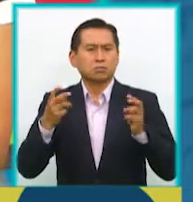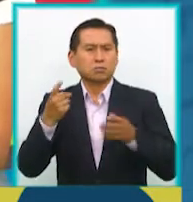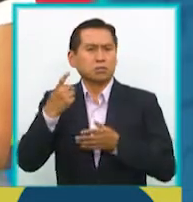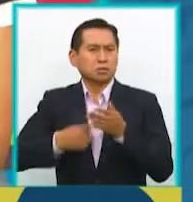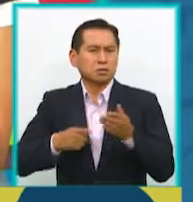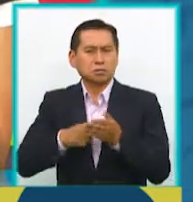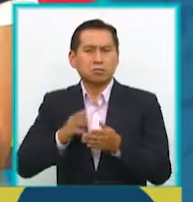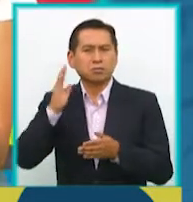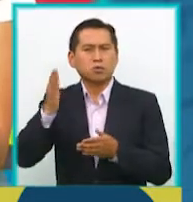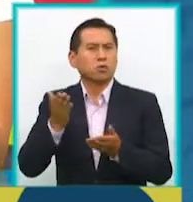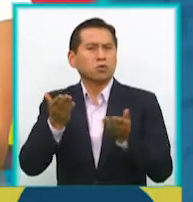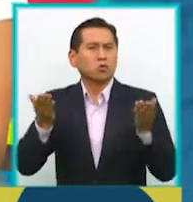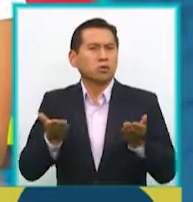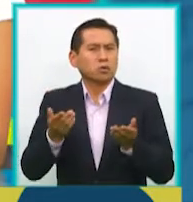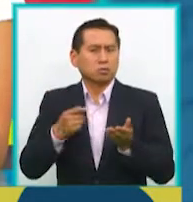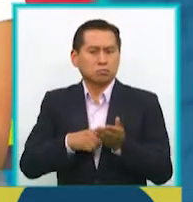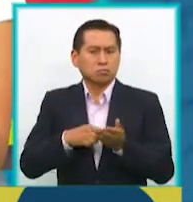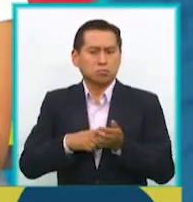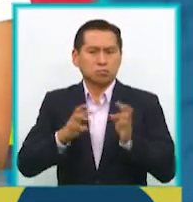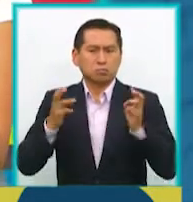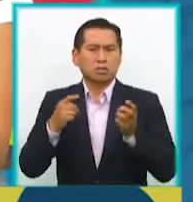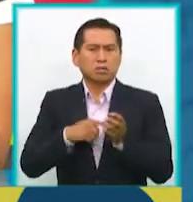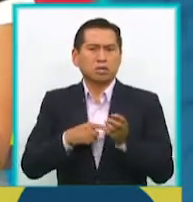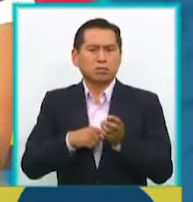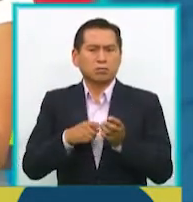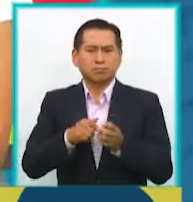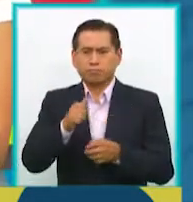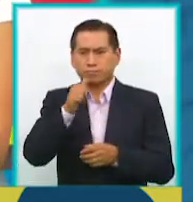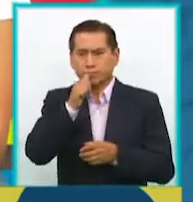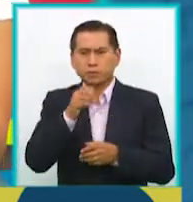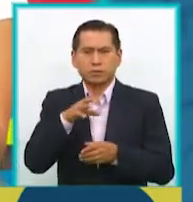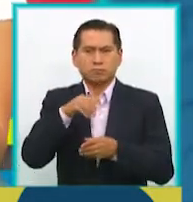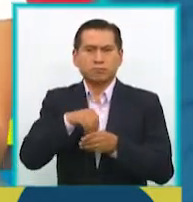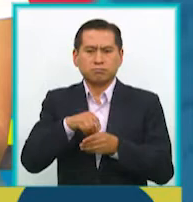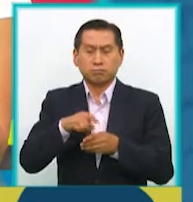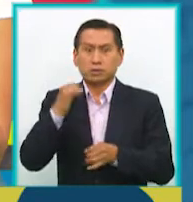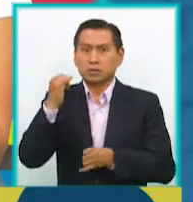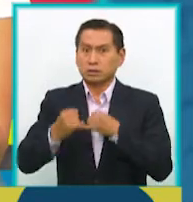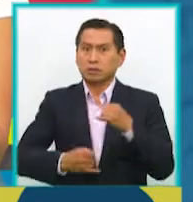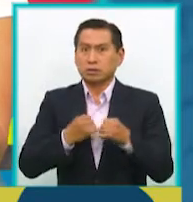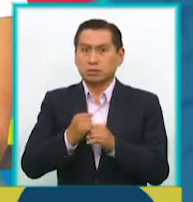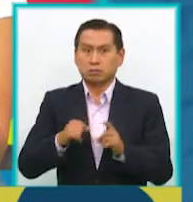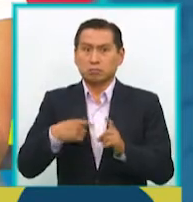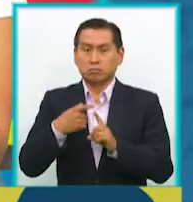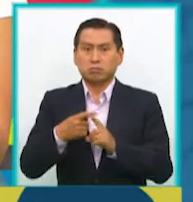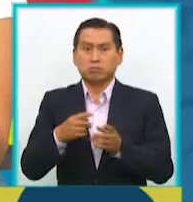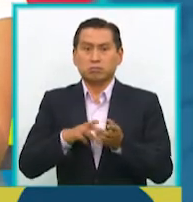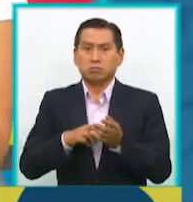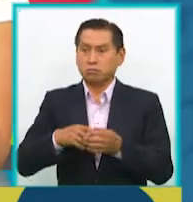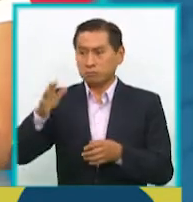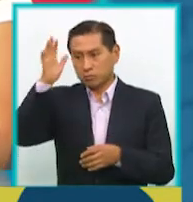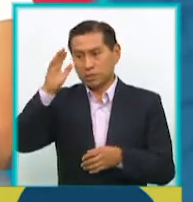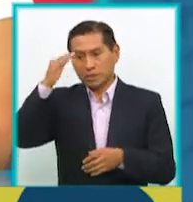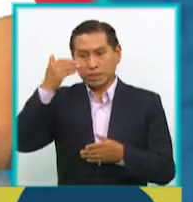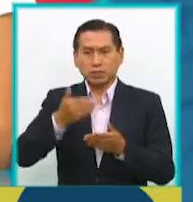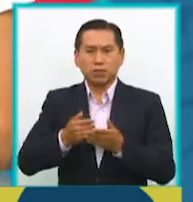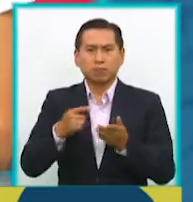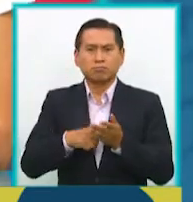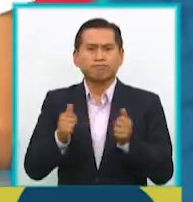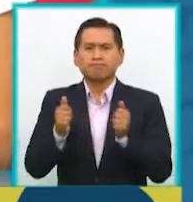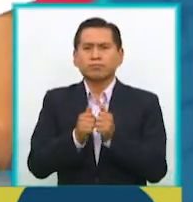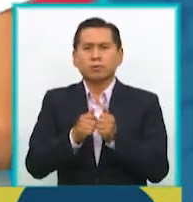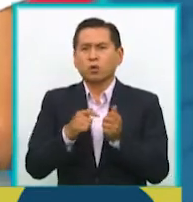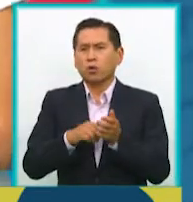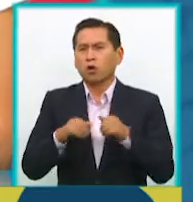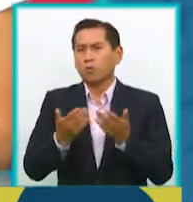dónde va? ¿Por qué hablar sobre esta relación tan íntima, tan internacional, además, entre un padre y un hijo? Cuéntanos sobre el